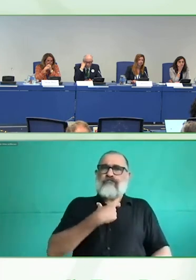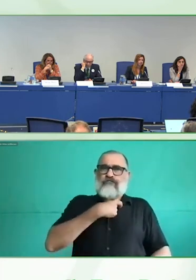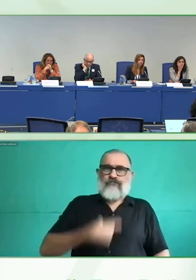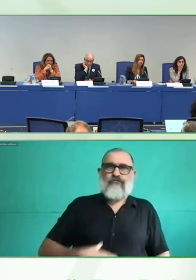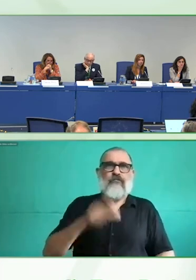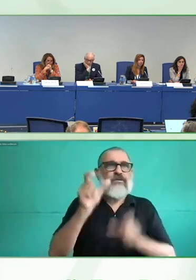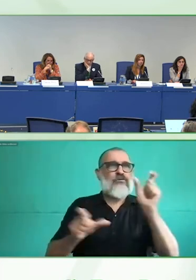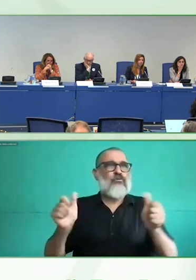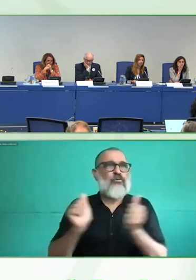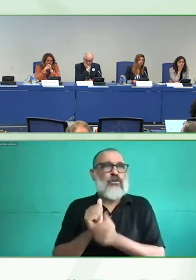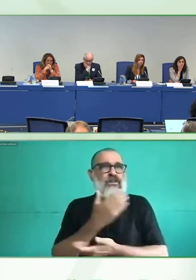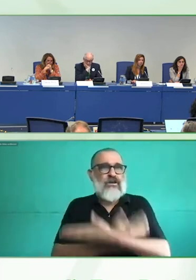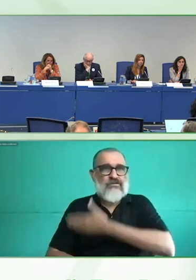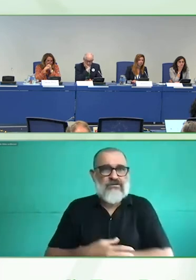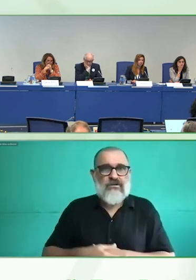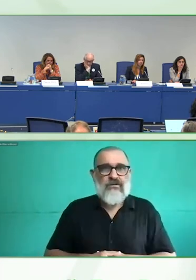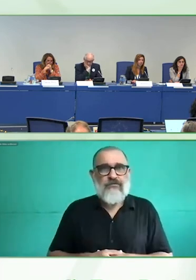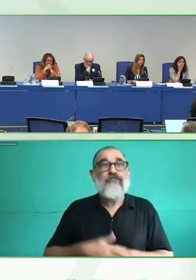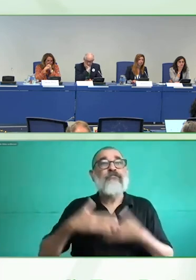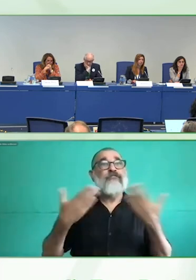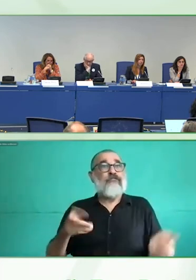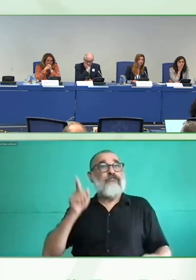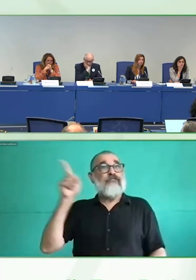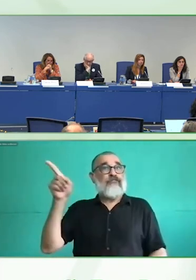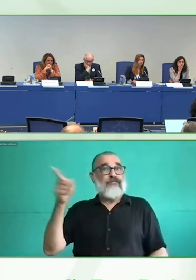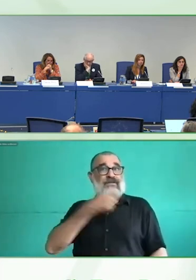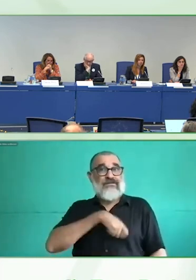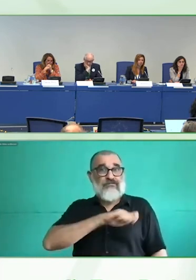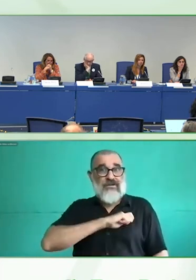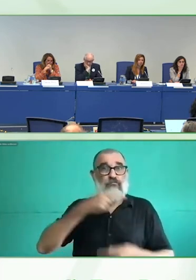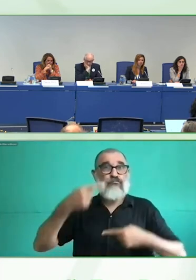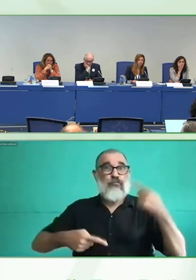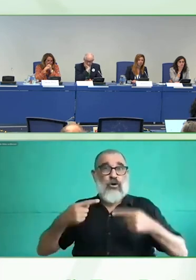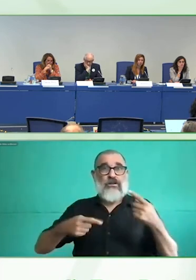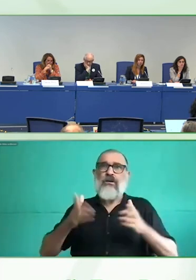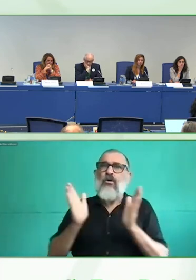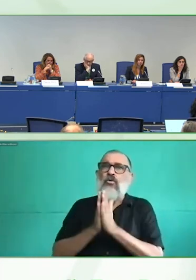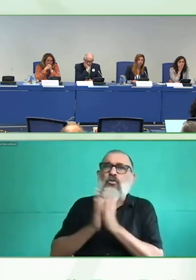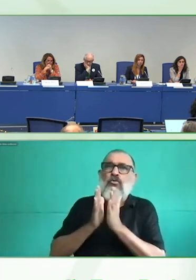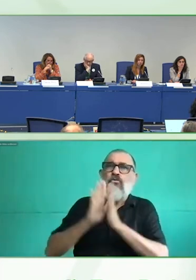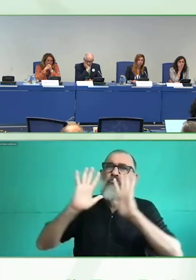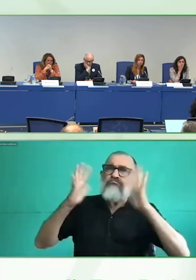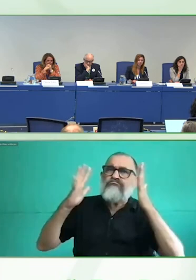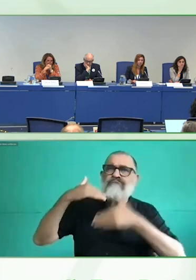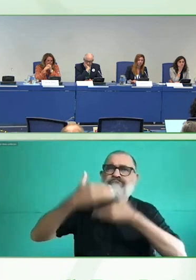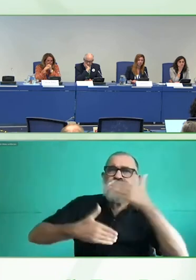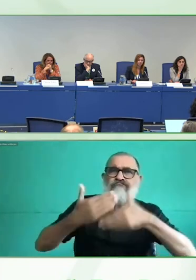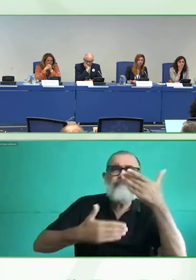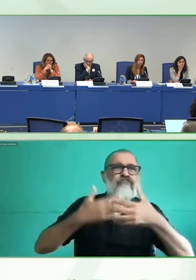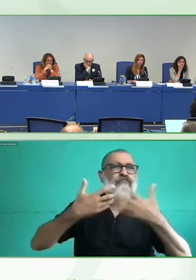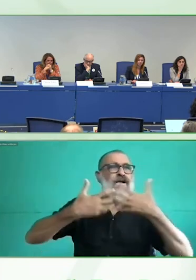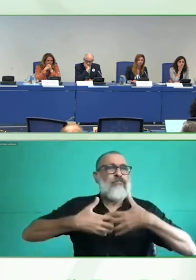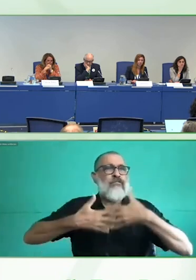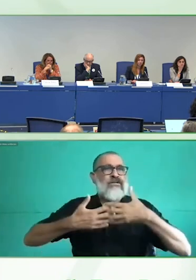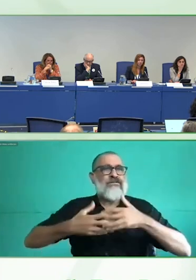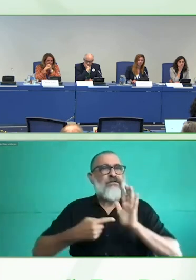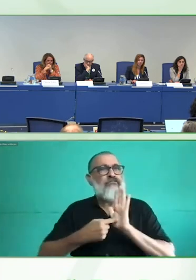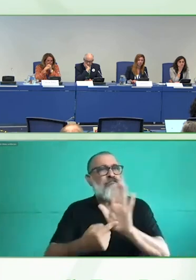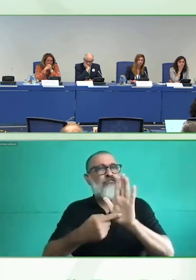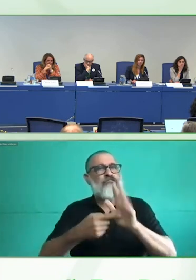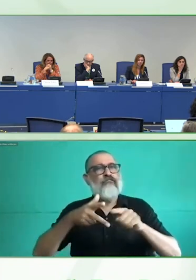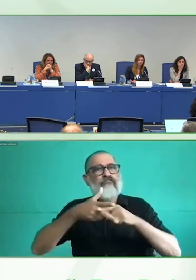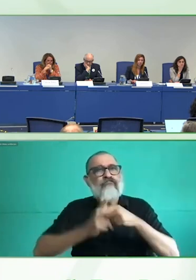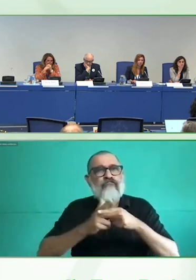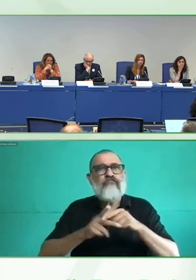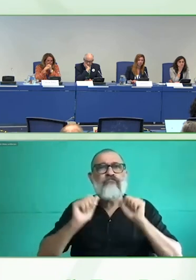tablet o un smartphone Android sin tocar la pantalla, especialmente diseñado para personas con discapacidad física que no pueden trabajar